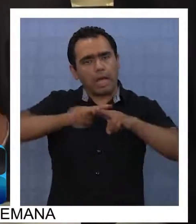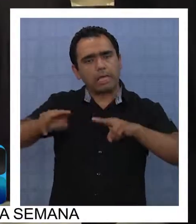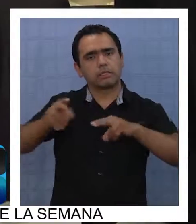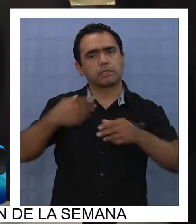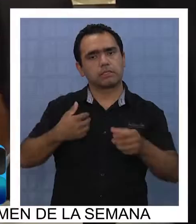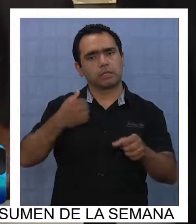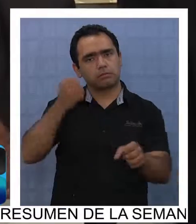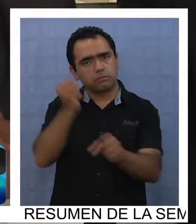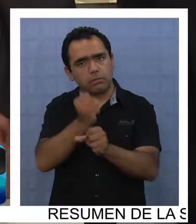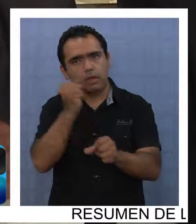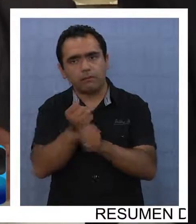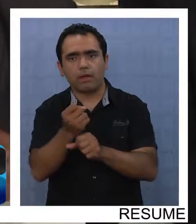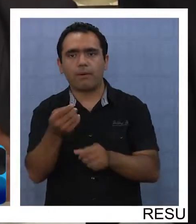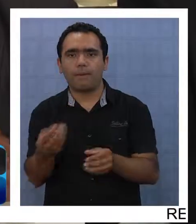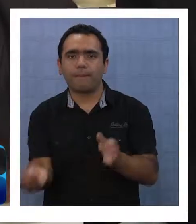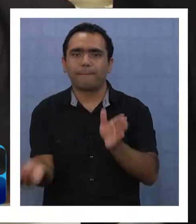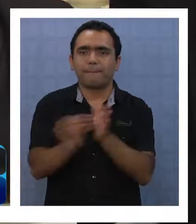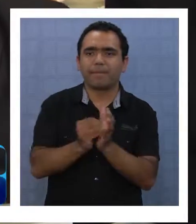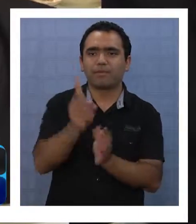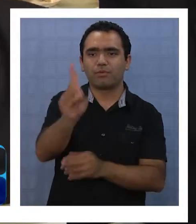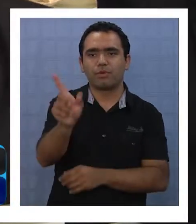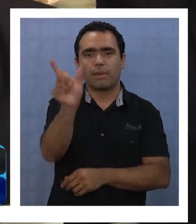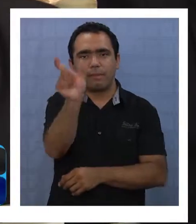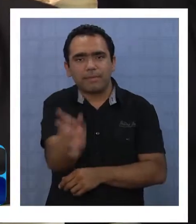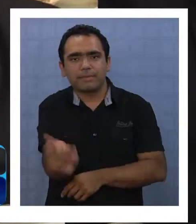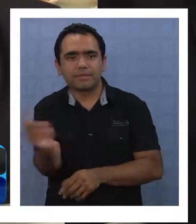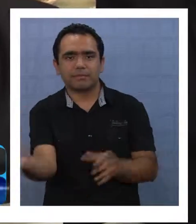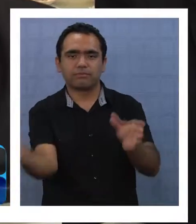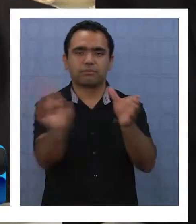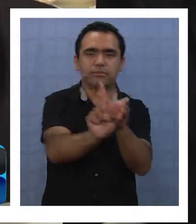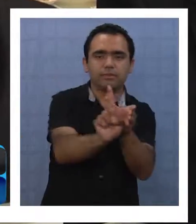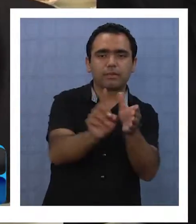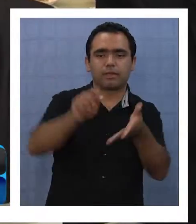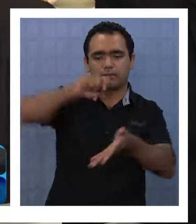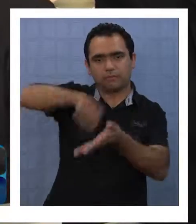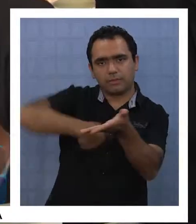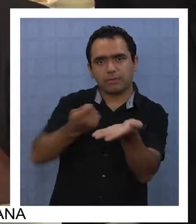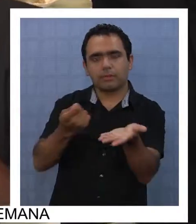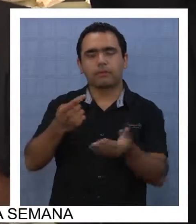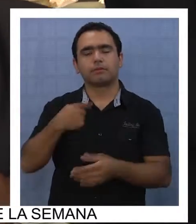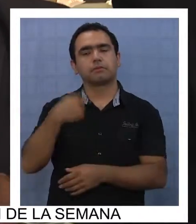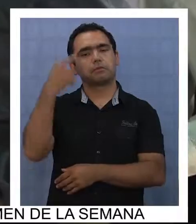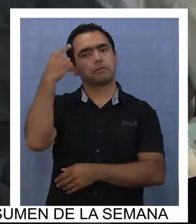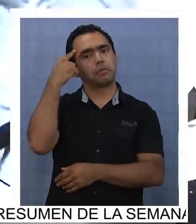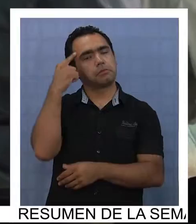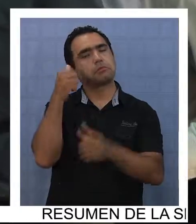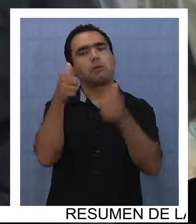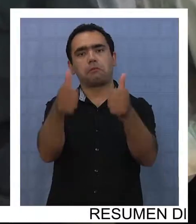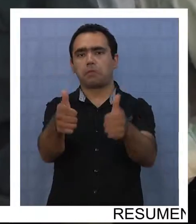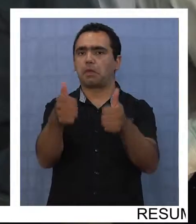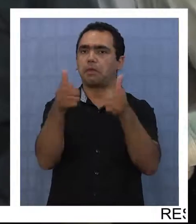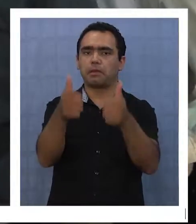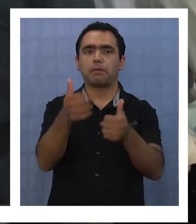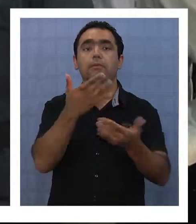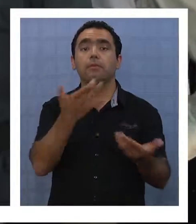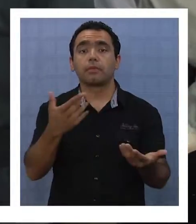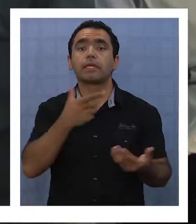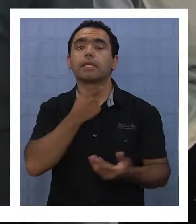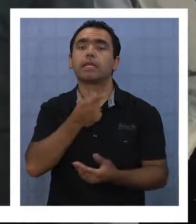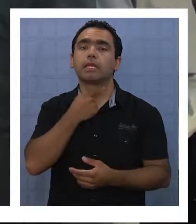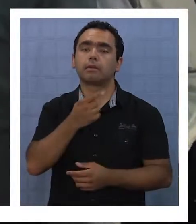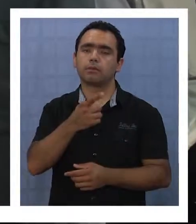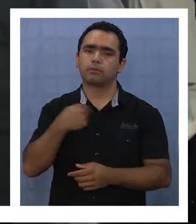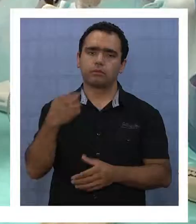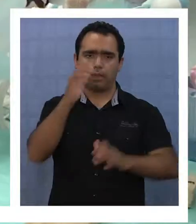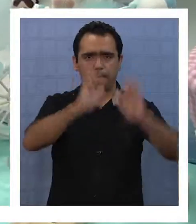que es el empleo propio y el empleo por cuenta propia, pero si son capaces de poder generar uno más, entonces nos damos por satisfechos, que es que buscamos, que es lo que queremos que nuestras